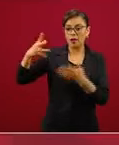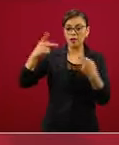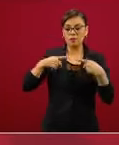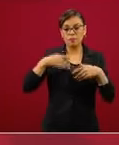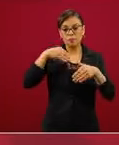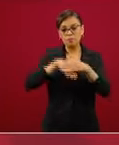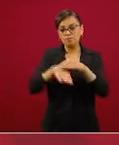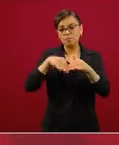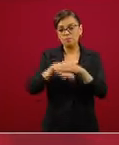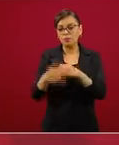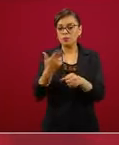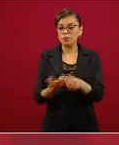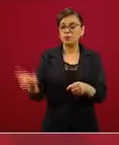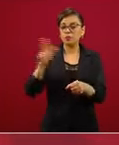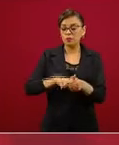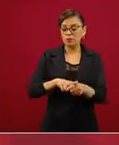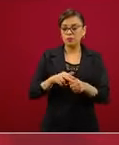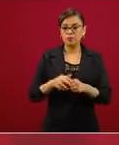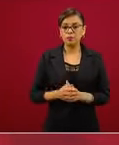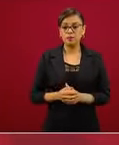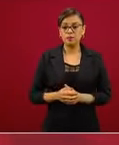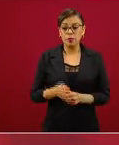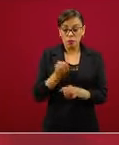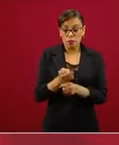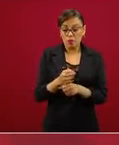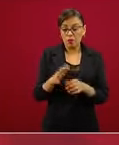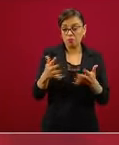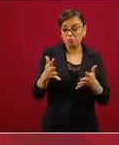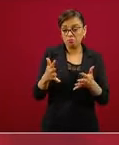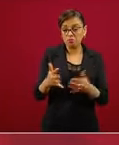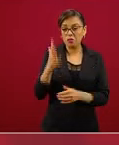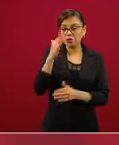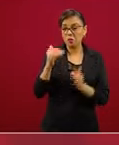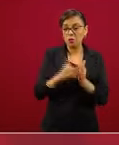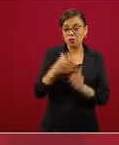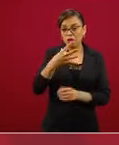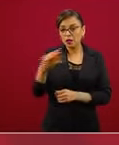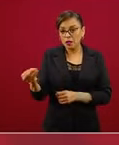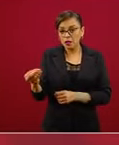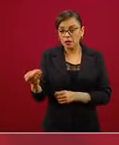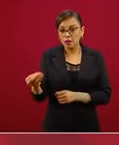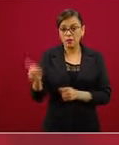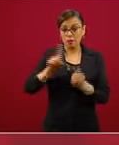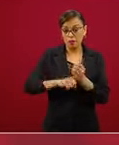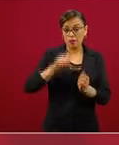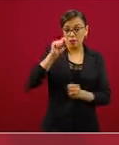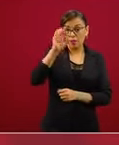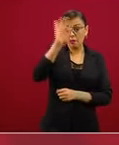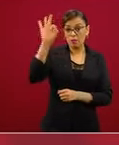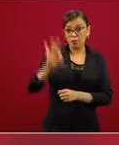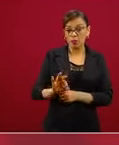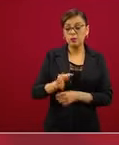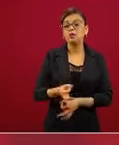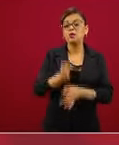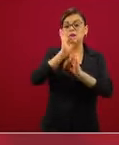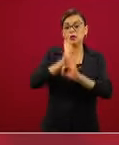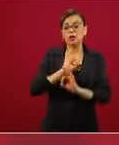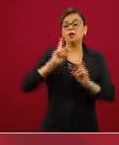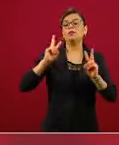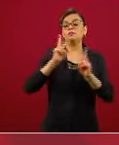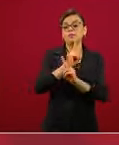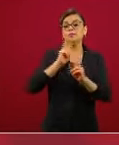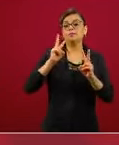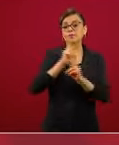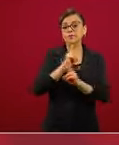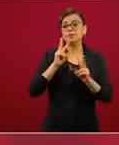hospitalizadas. Para hoy son cerca de 5 mil 500, de los cuales el 20 por ciento está intubado. Y esta